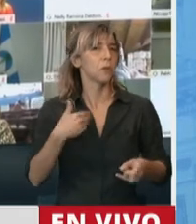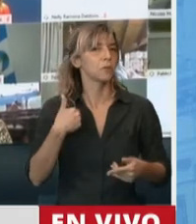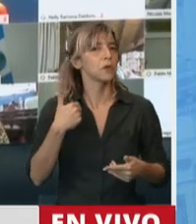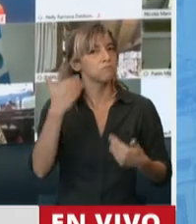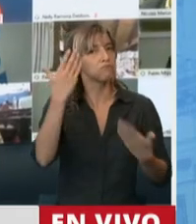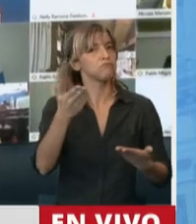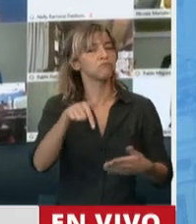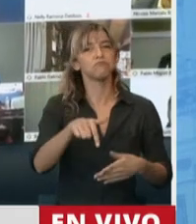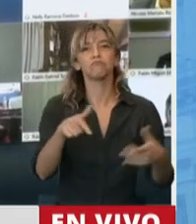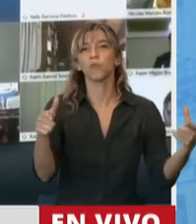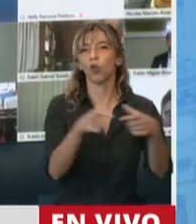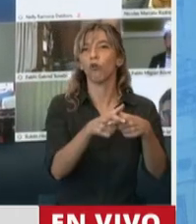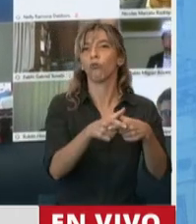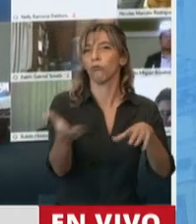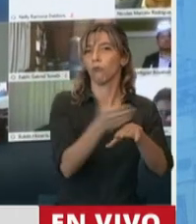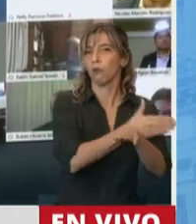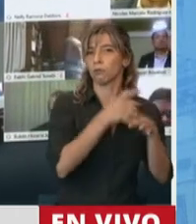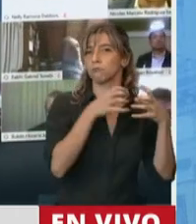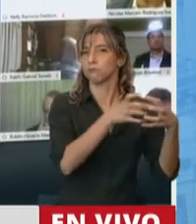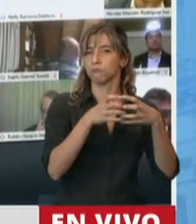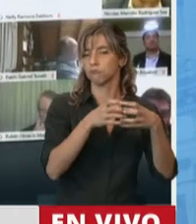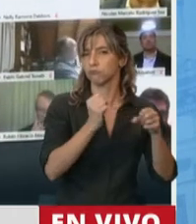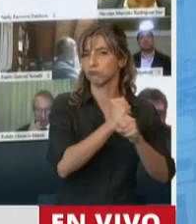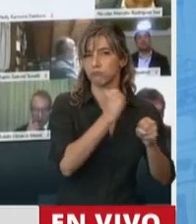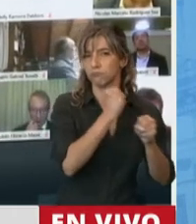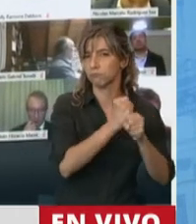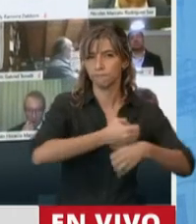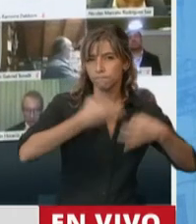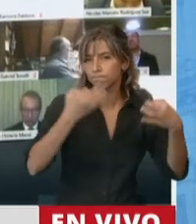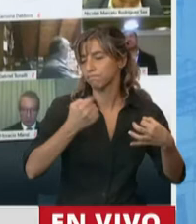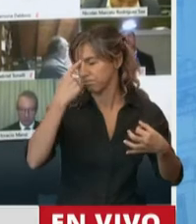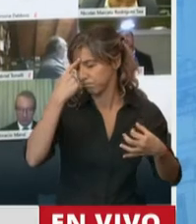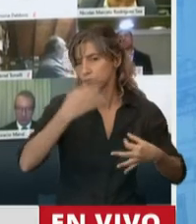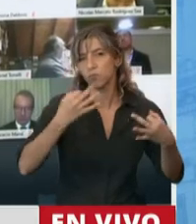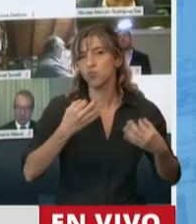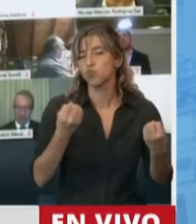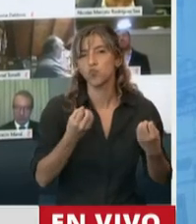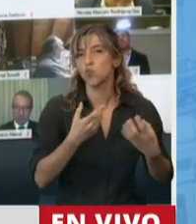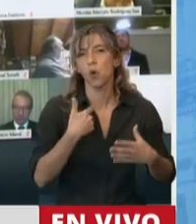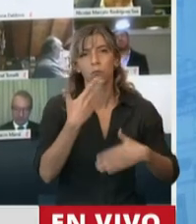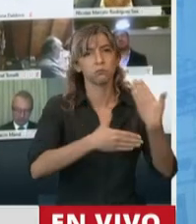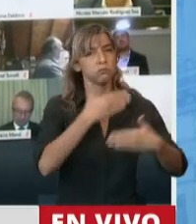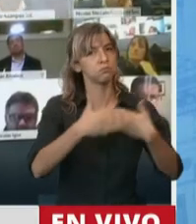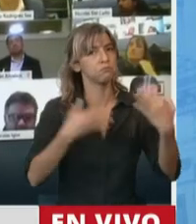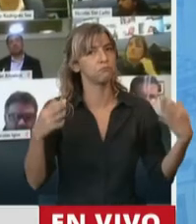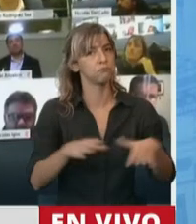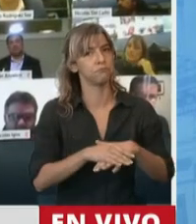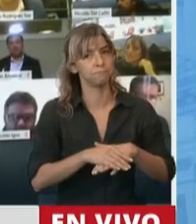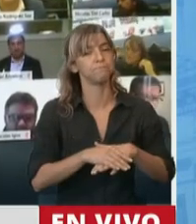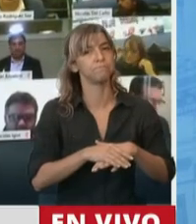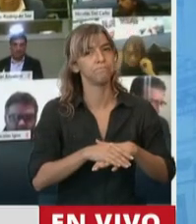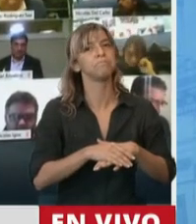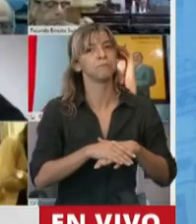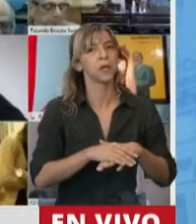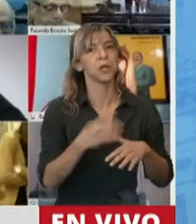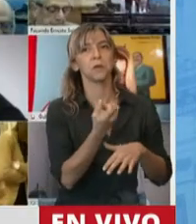ha sido un trabajo de conciencia, ha sido un trabajo que ha encontrado el consenso